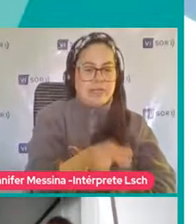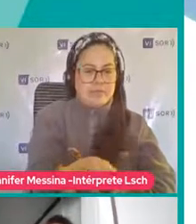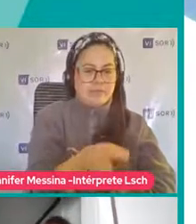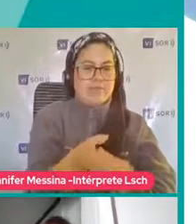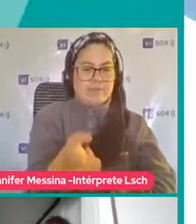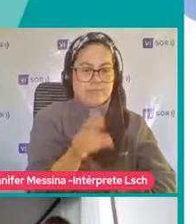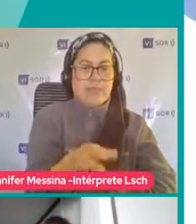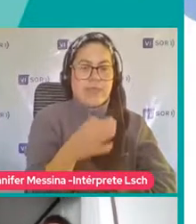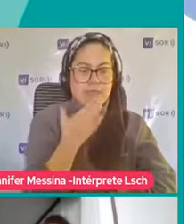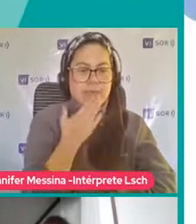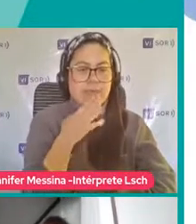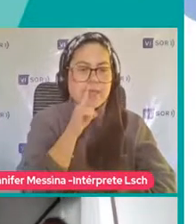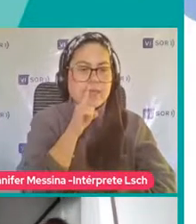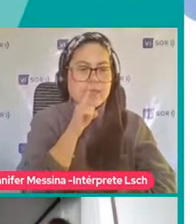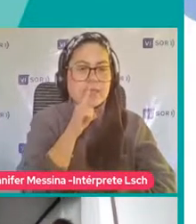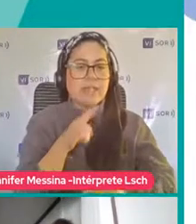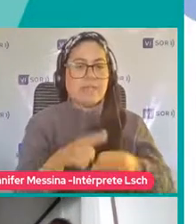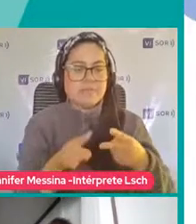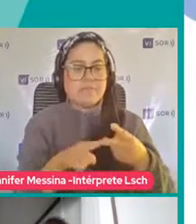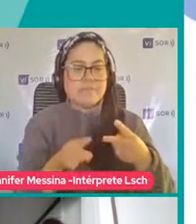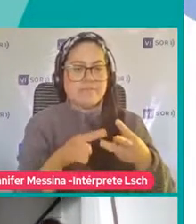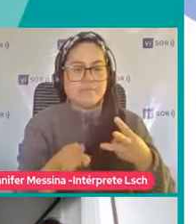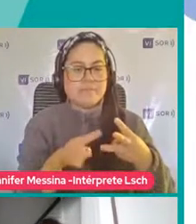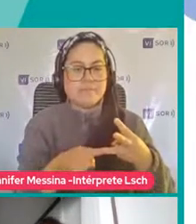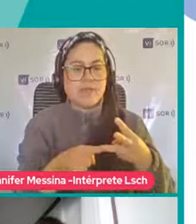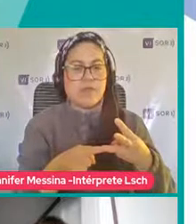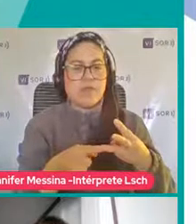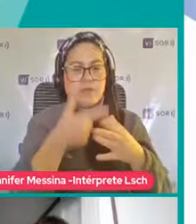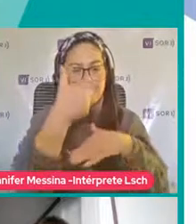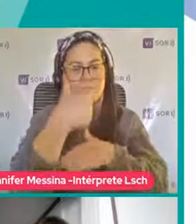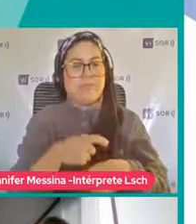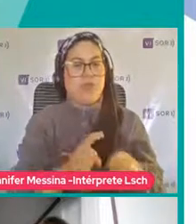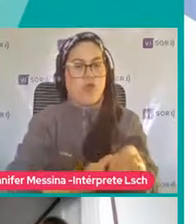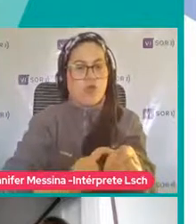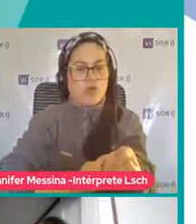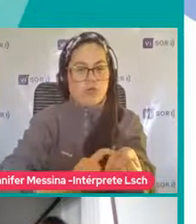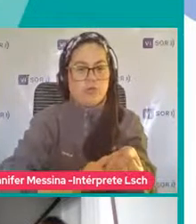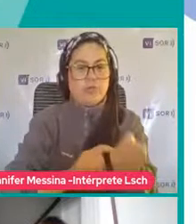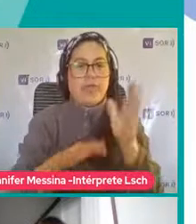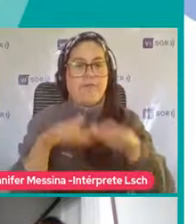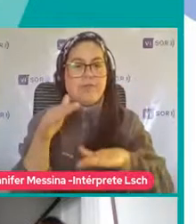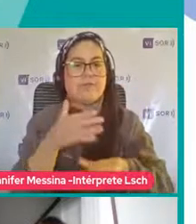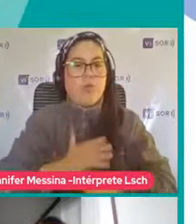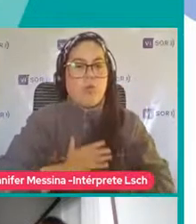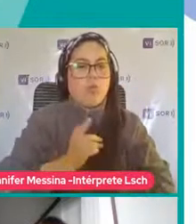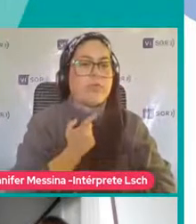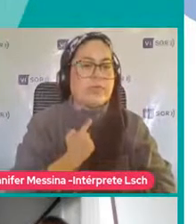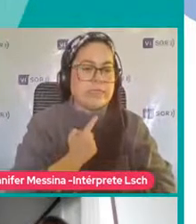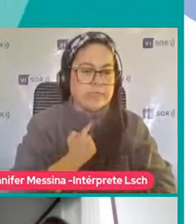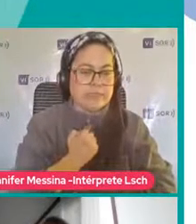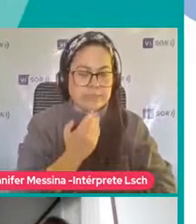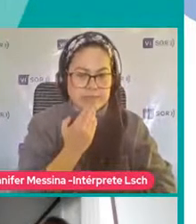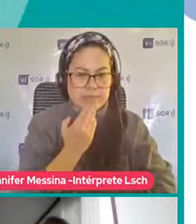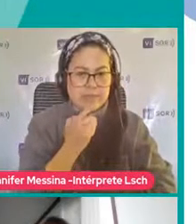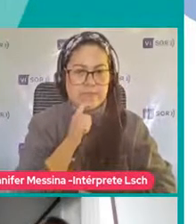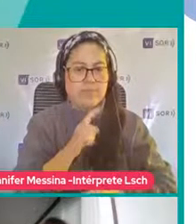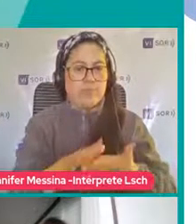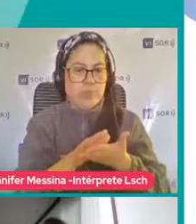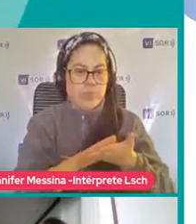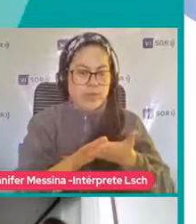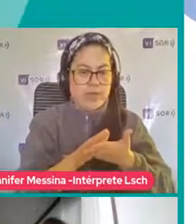Algunos patrones Restringidos De comportamiento Y de intereses Y de actividades Ya Aquí el niño Principalmente